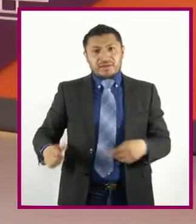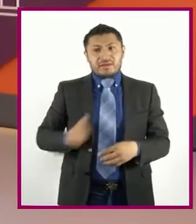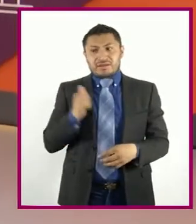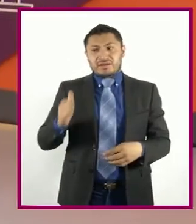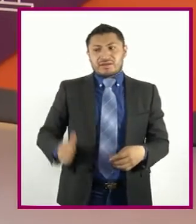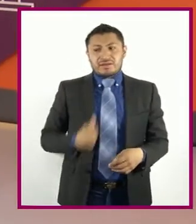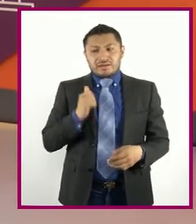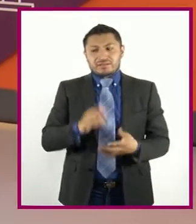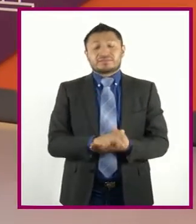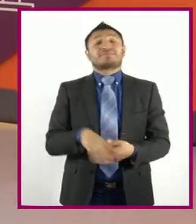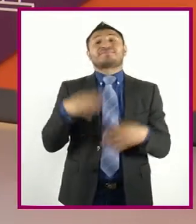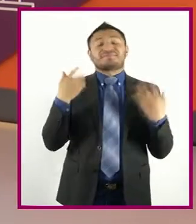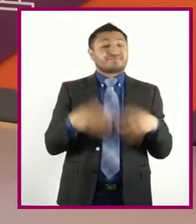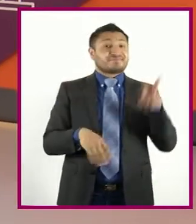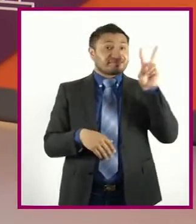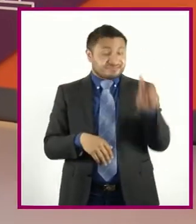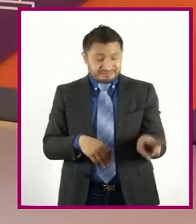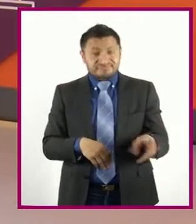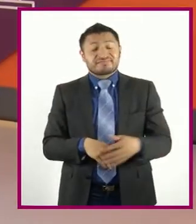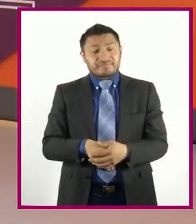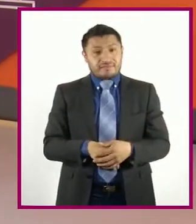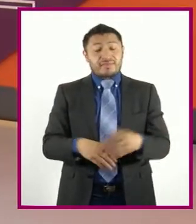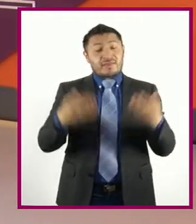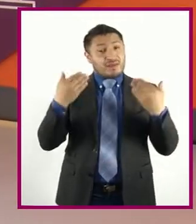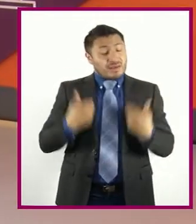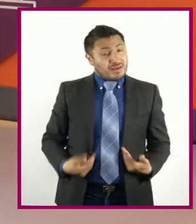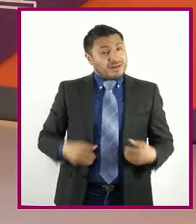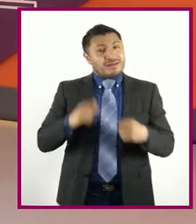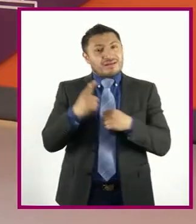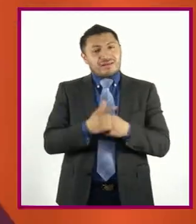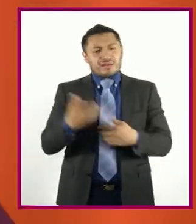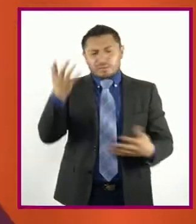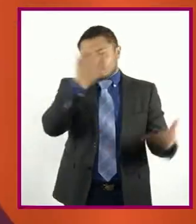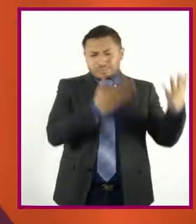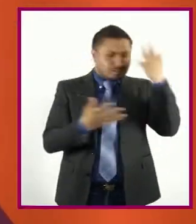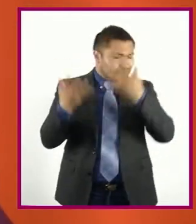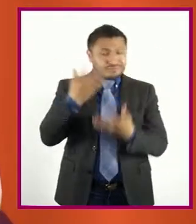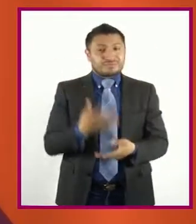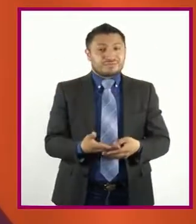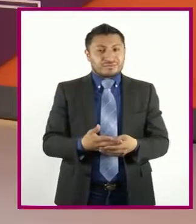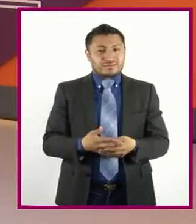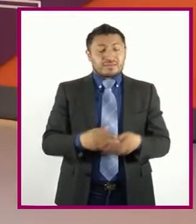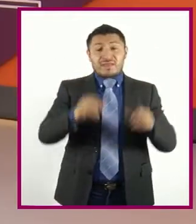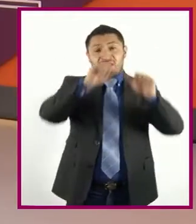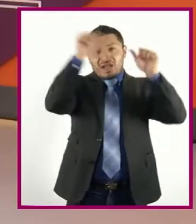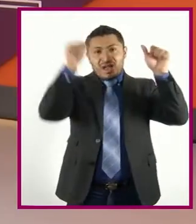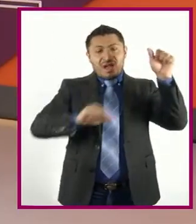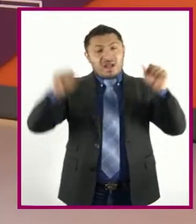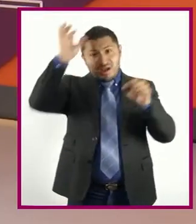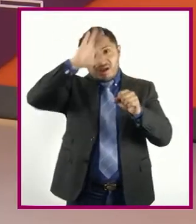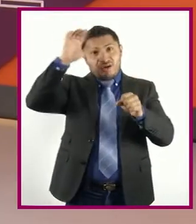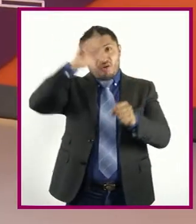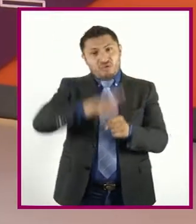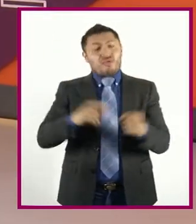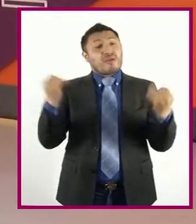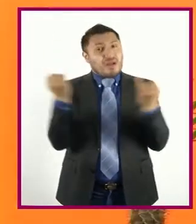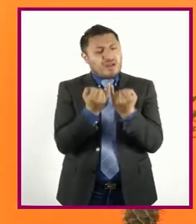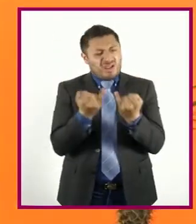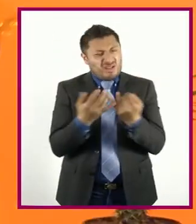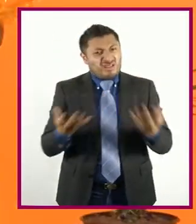Por cierto amigas A mí hay algo Que a veces me confunde ¿Arte y cultura Es lo mismo? Ah